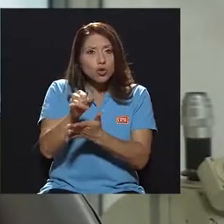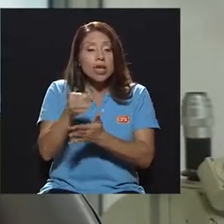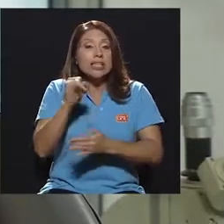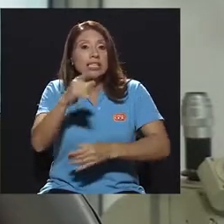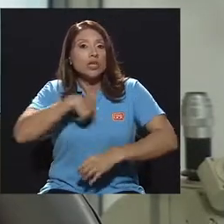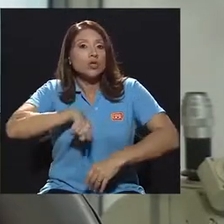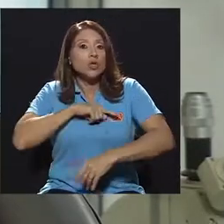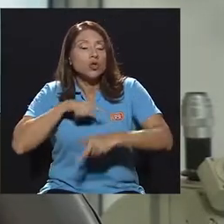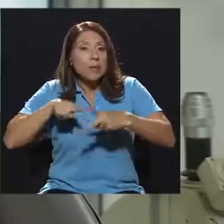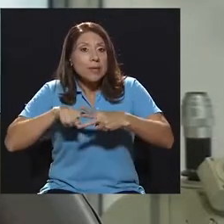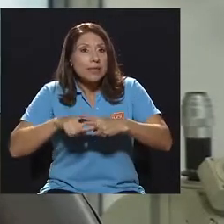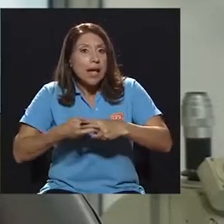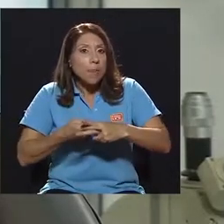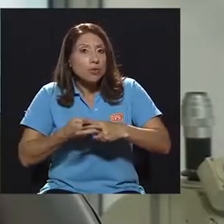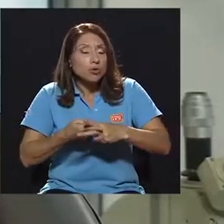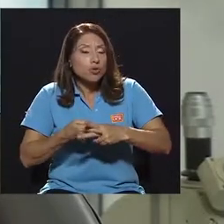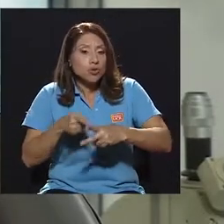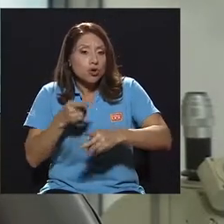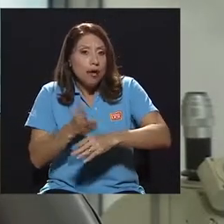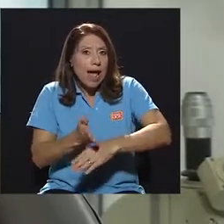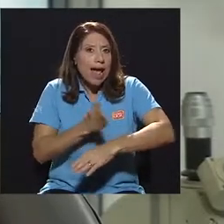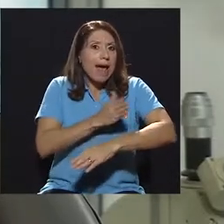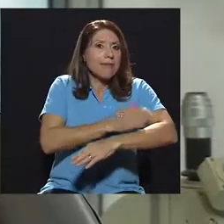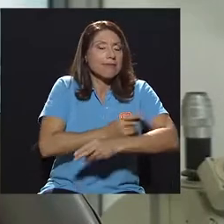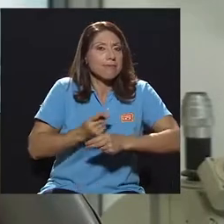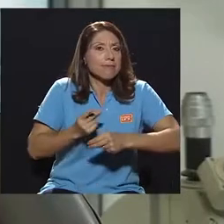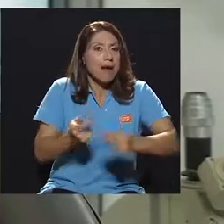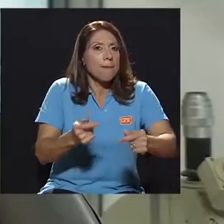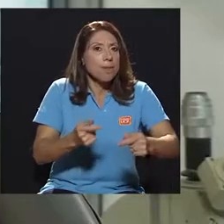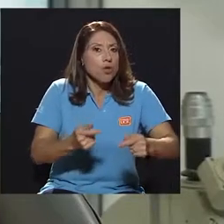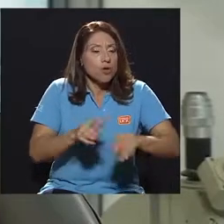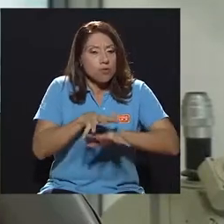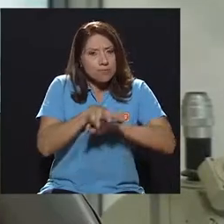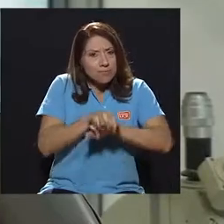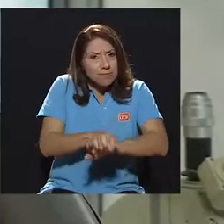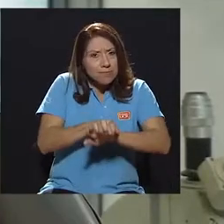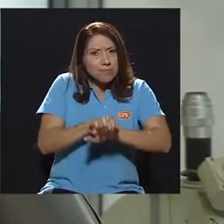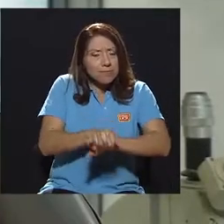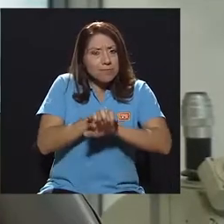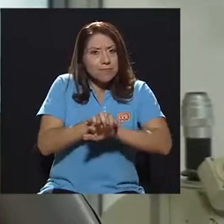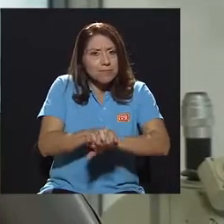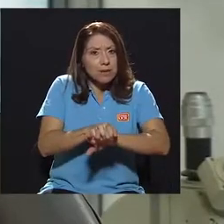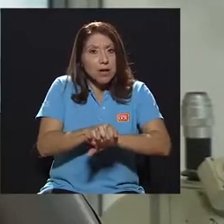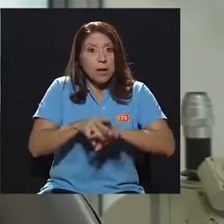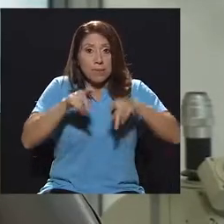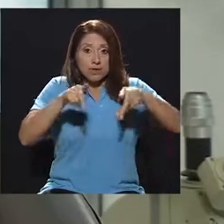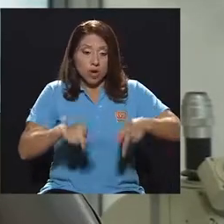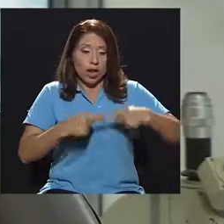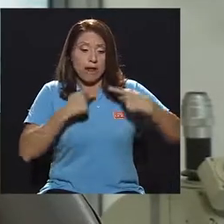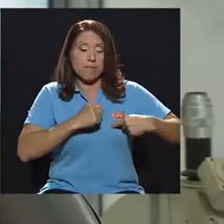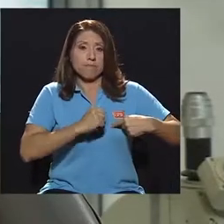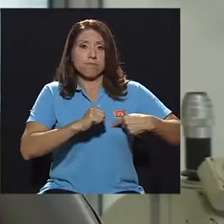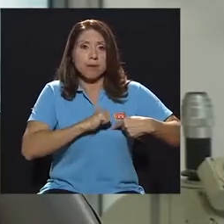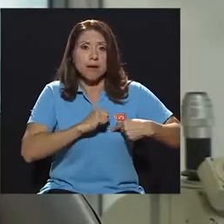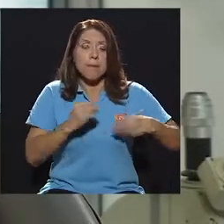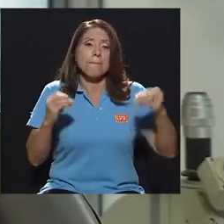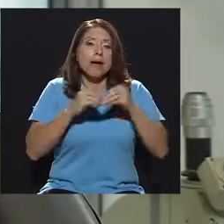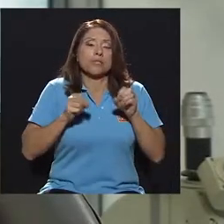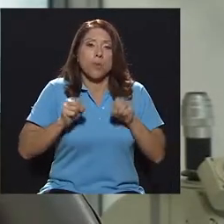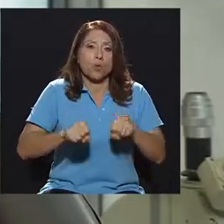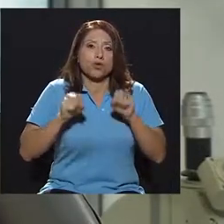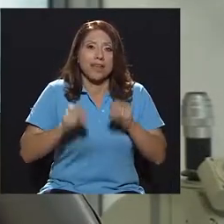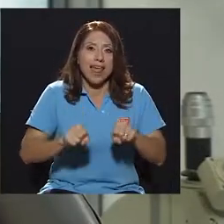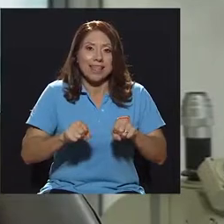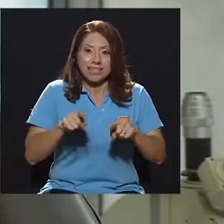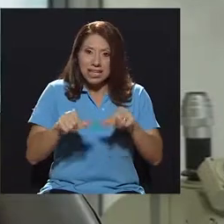la de RCP en un paro cardíaco, más probabilidades hay de que la persona pueda sobrevivir. Tenemos exactamente cuatro minutos desde